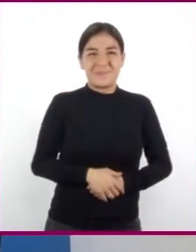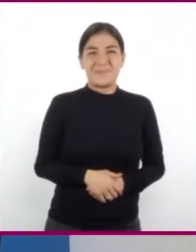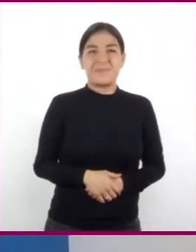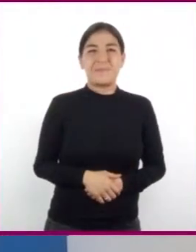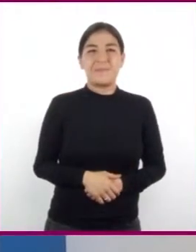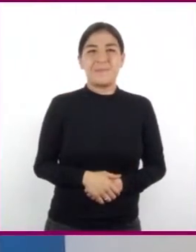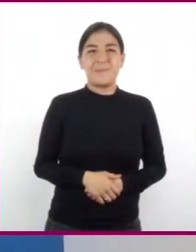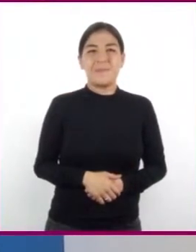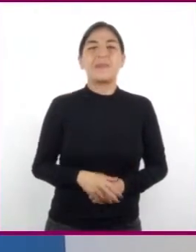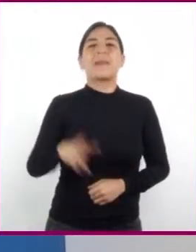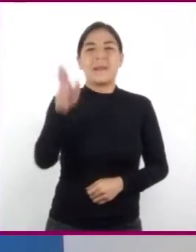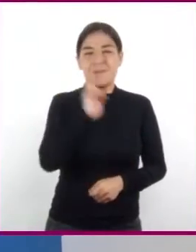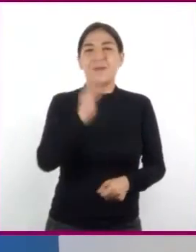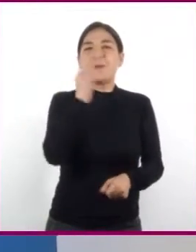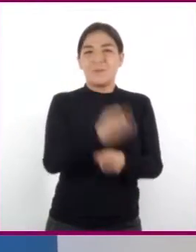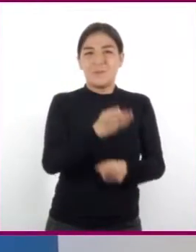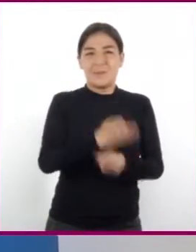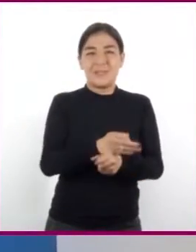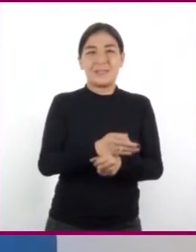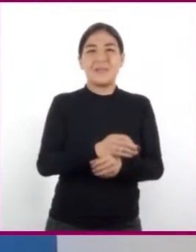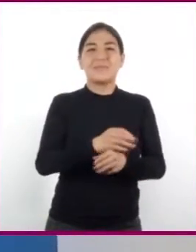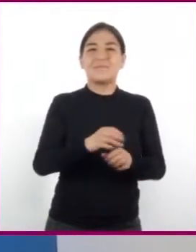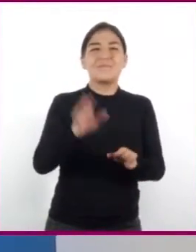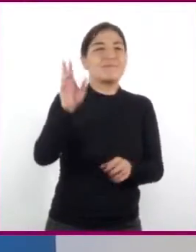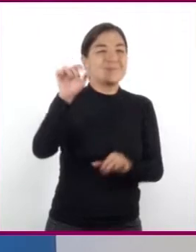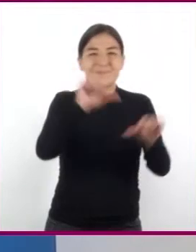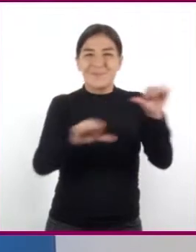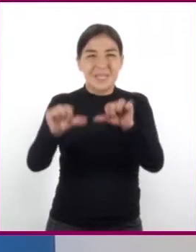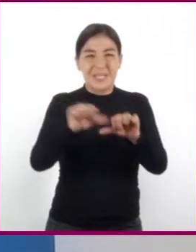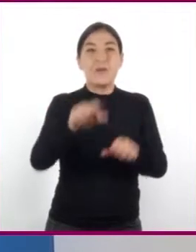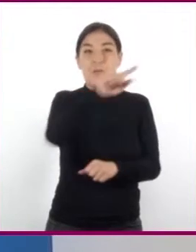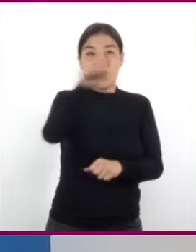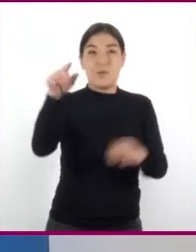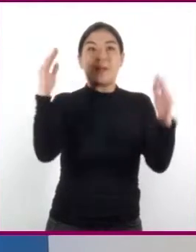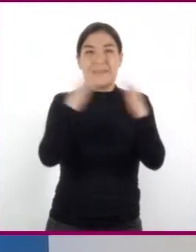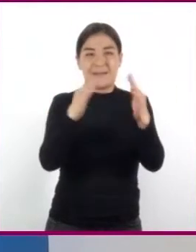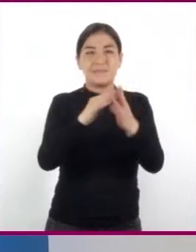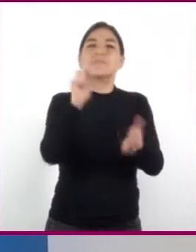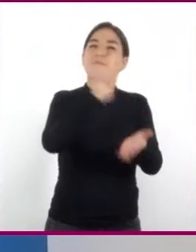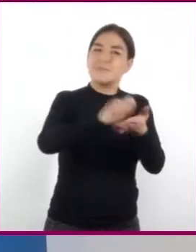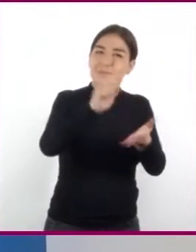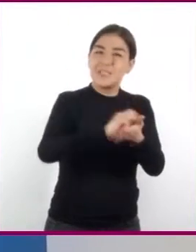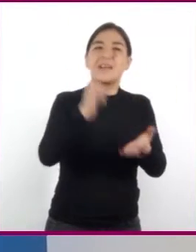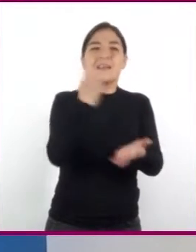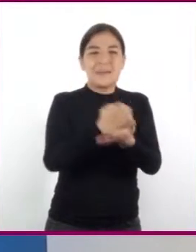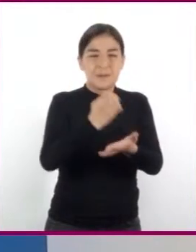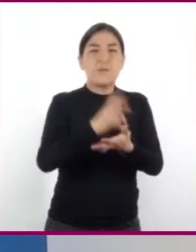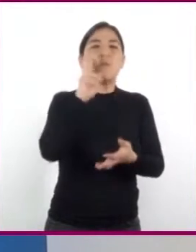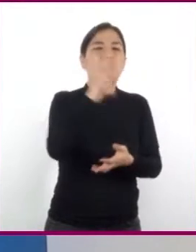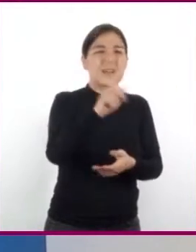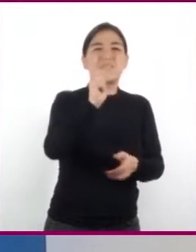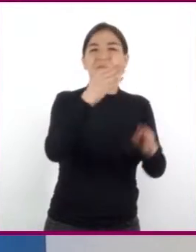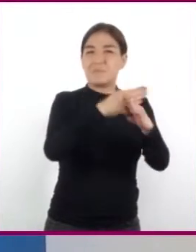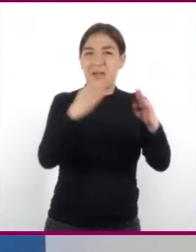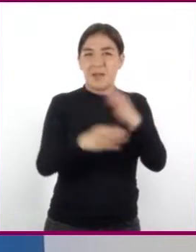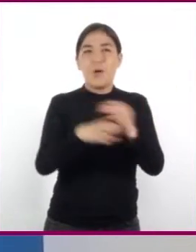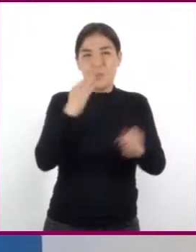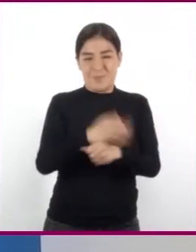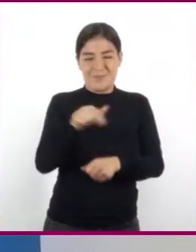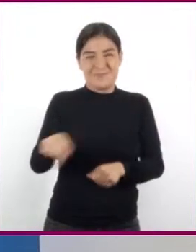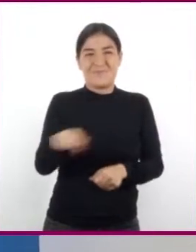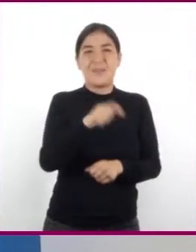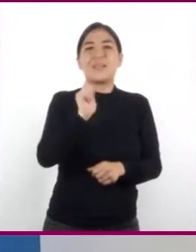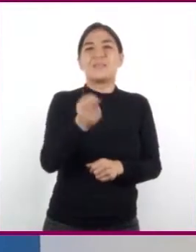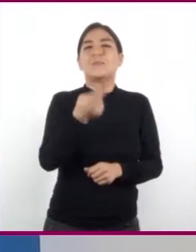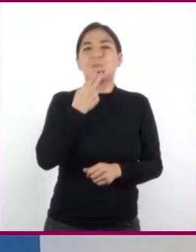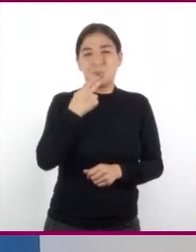Vamos a realizar un pequeño experimento. Ustedes en casa tomen nota de los materiales que utilizaremos para